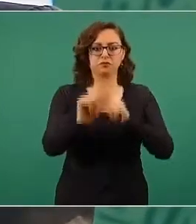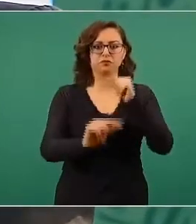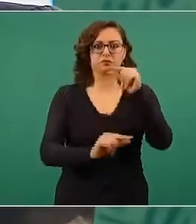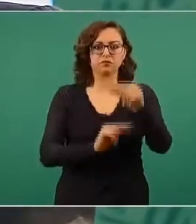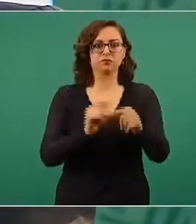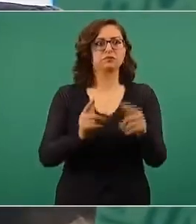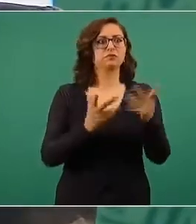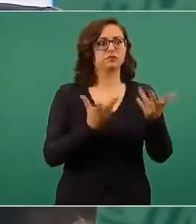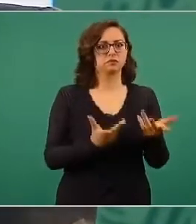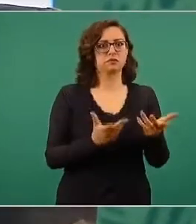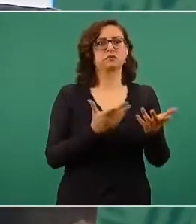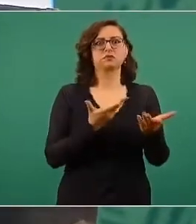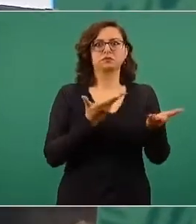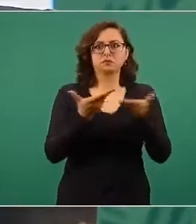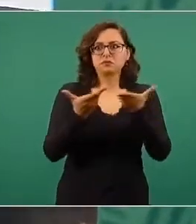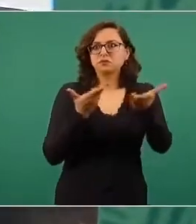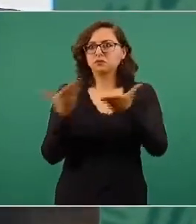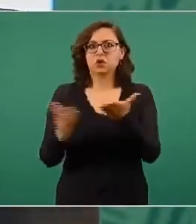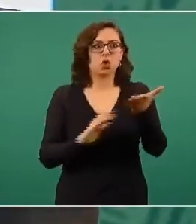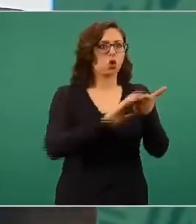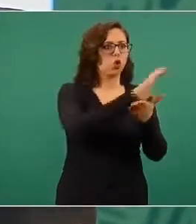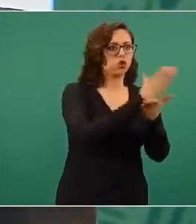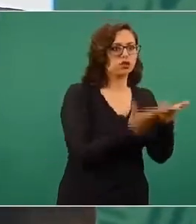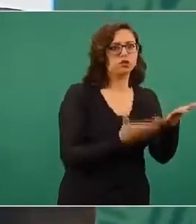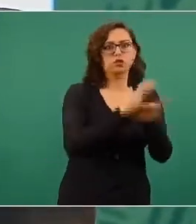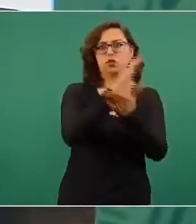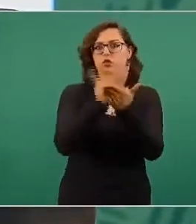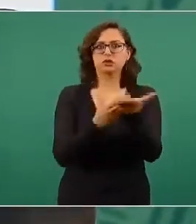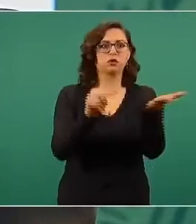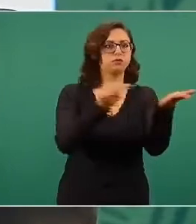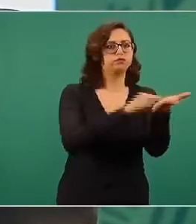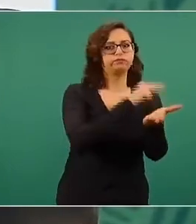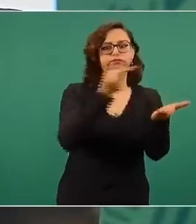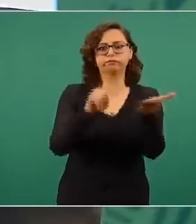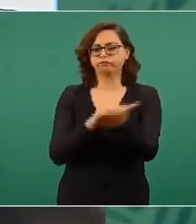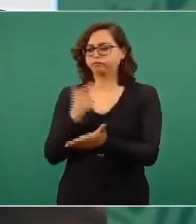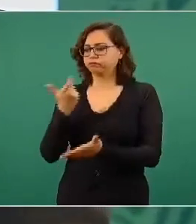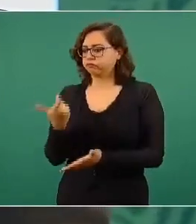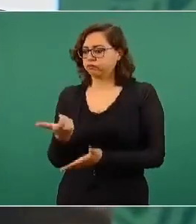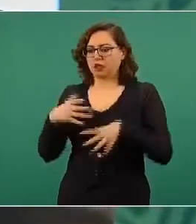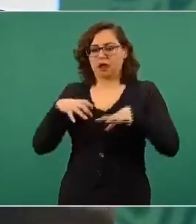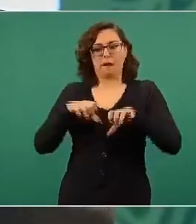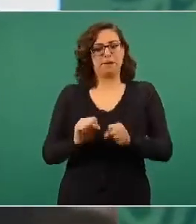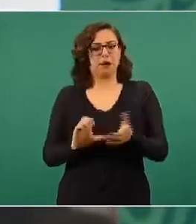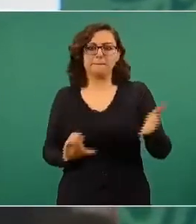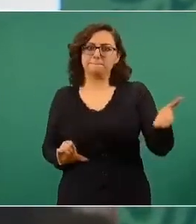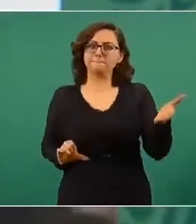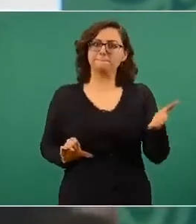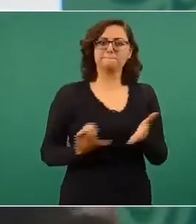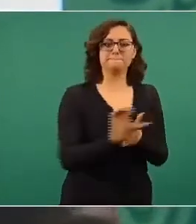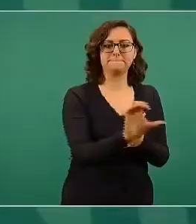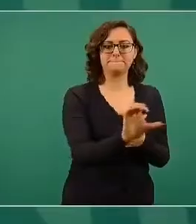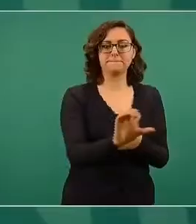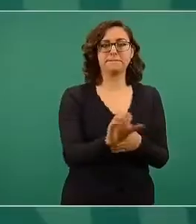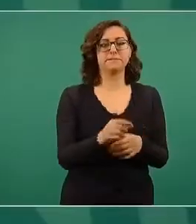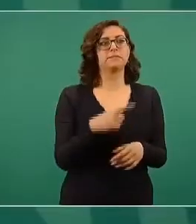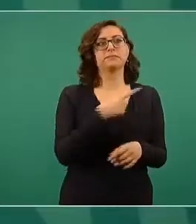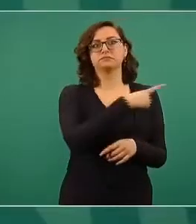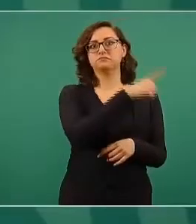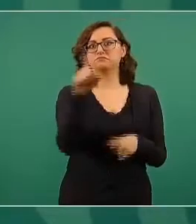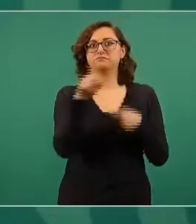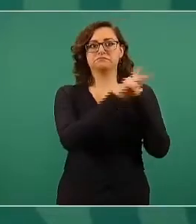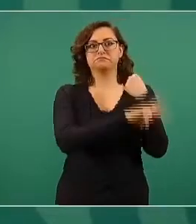y a entregar anticipos y nos han ayudado mucho los gobiernos